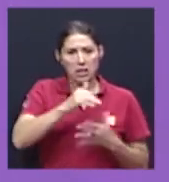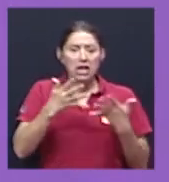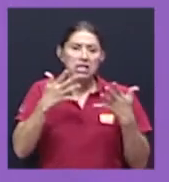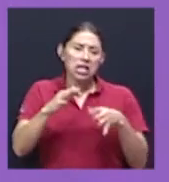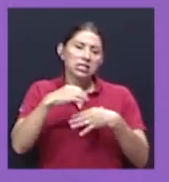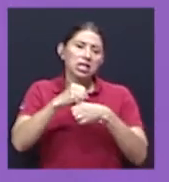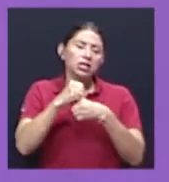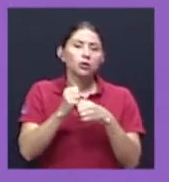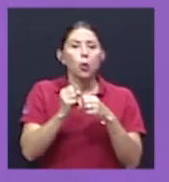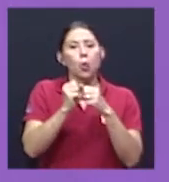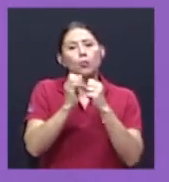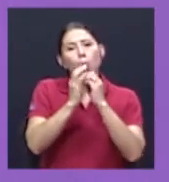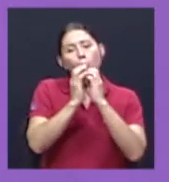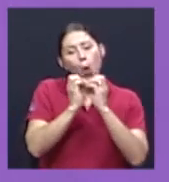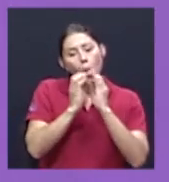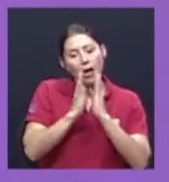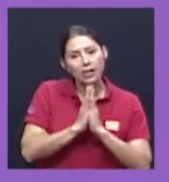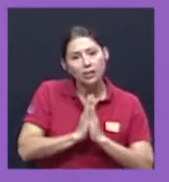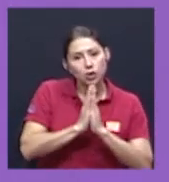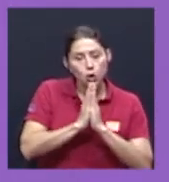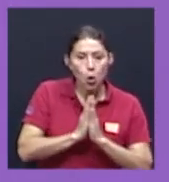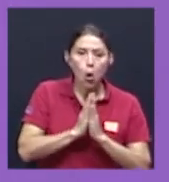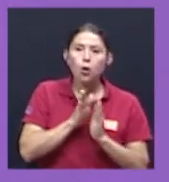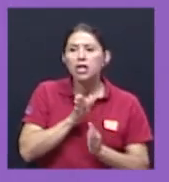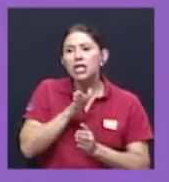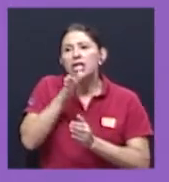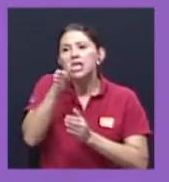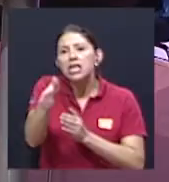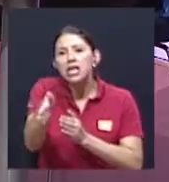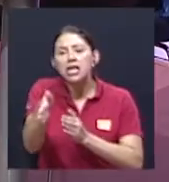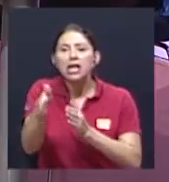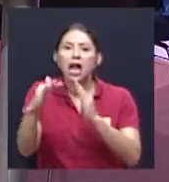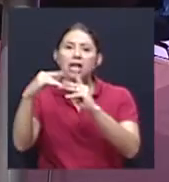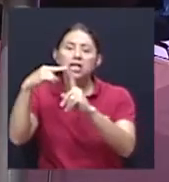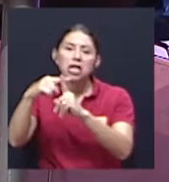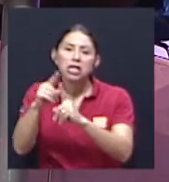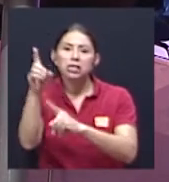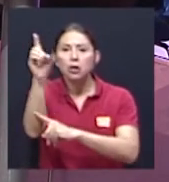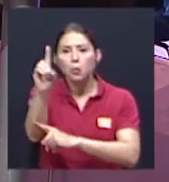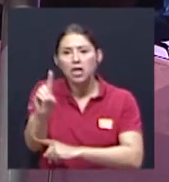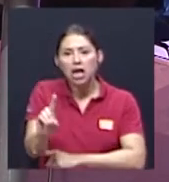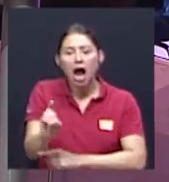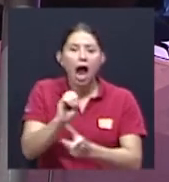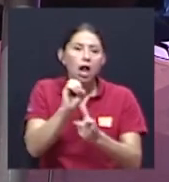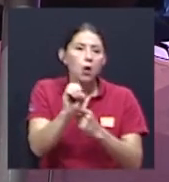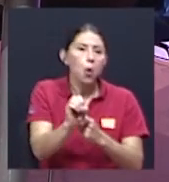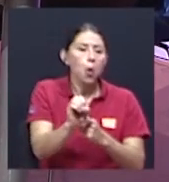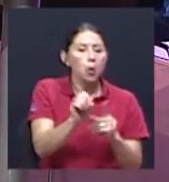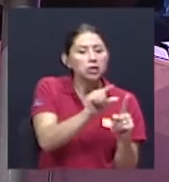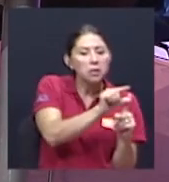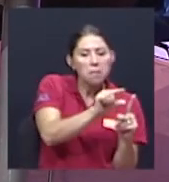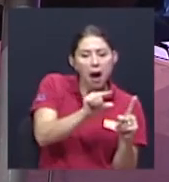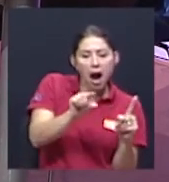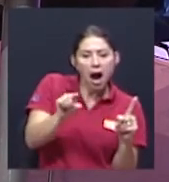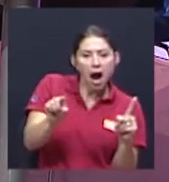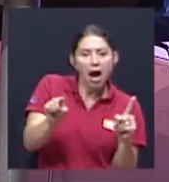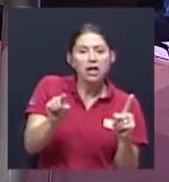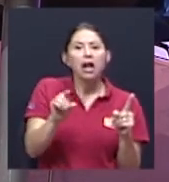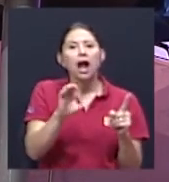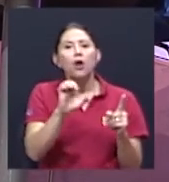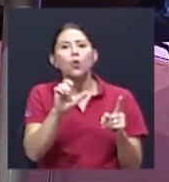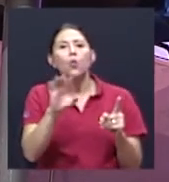dominical, el servicio semanal en otro tipo de templo, culto, participación en un